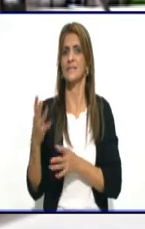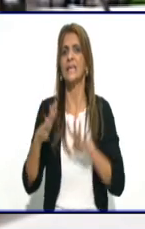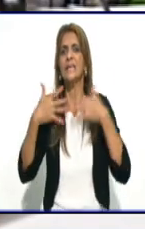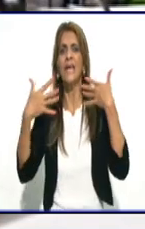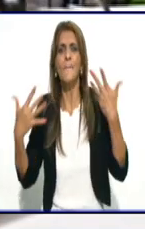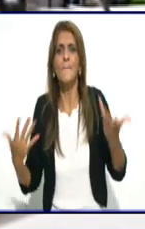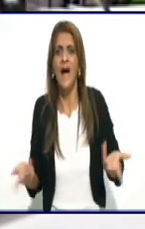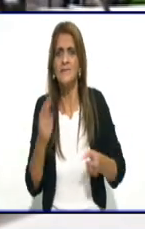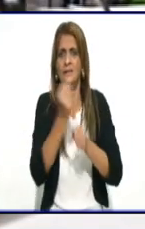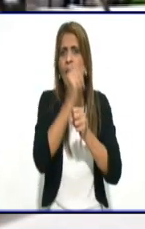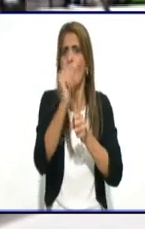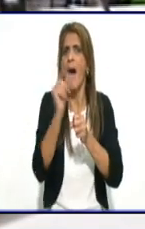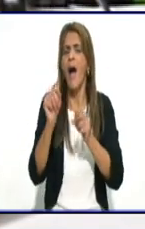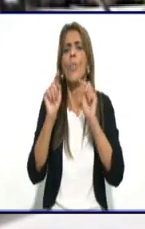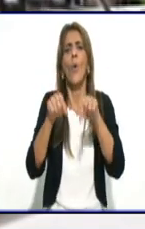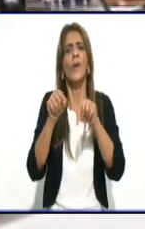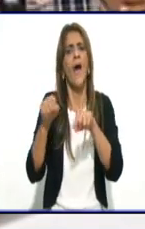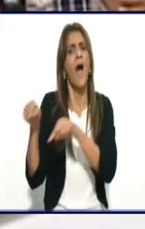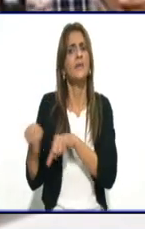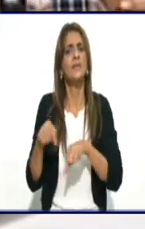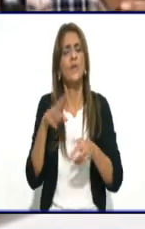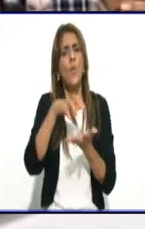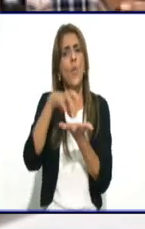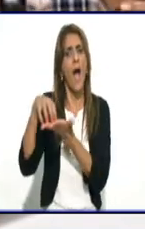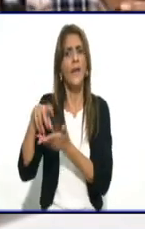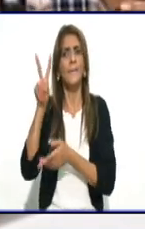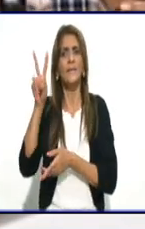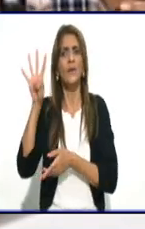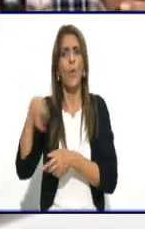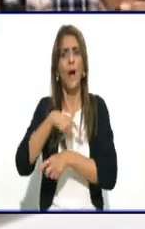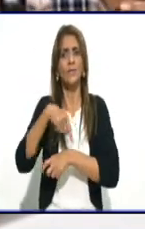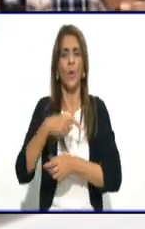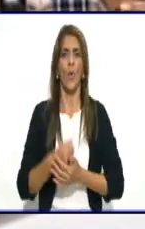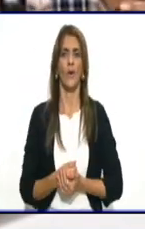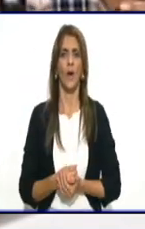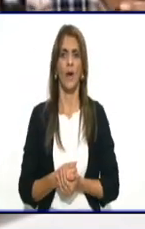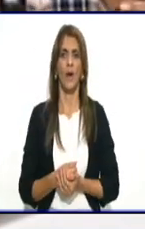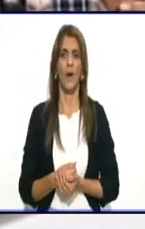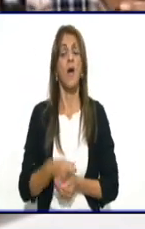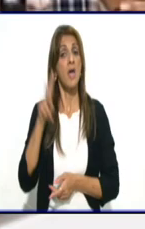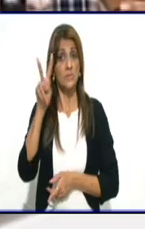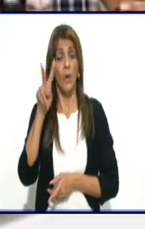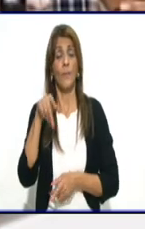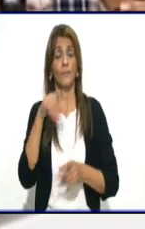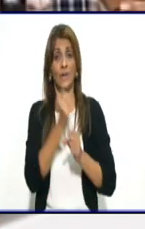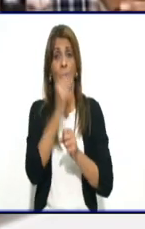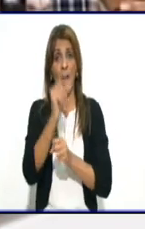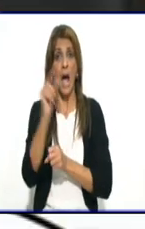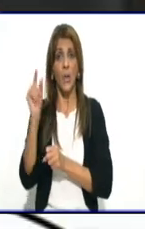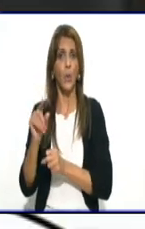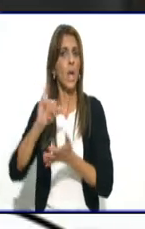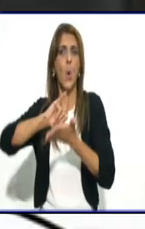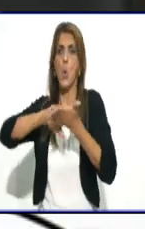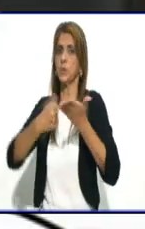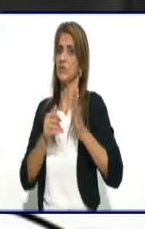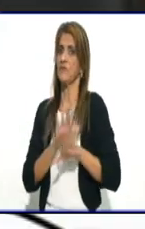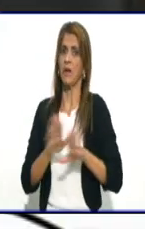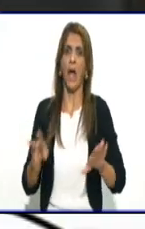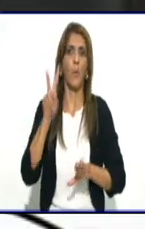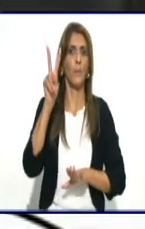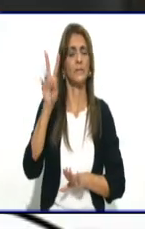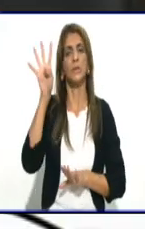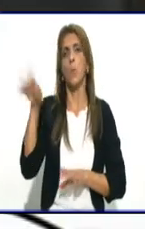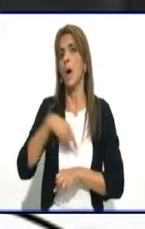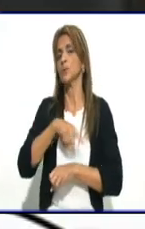se cierra las 24 horas? A ver, los trabajadores que se cierran las 24 horas van a ser totalmente justificados en su centro de trabajo porque a partir del